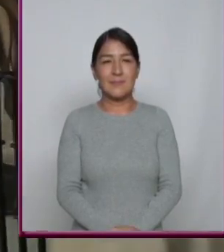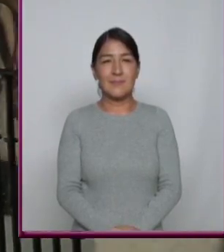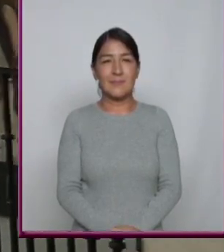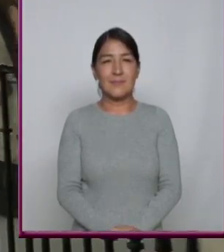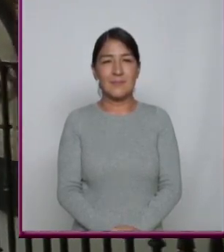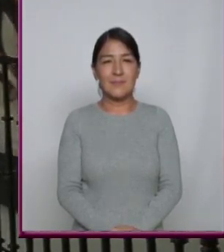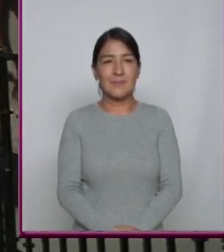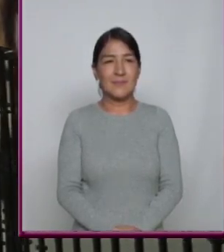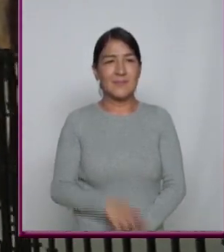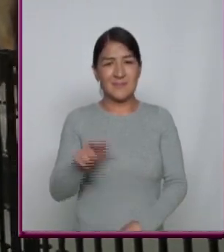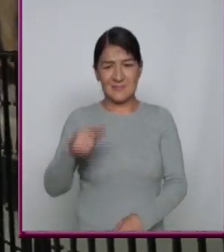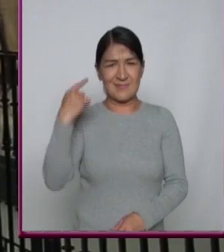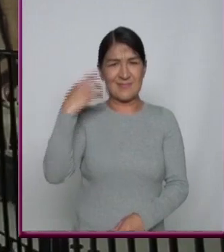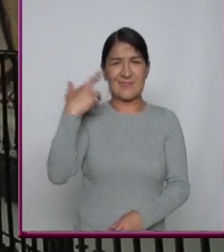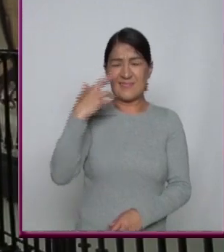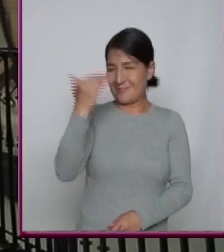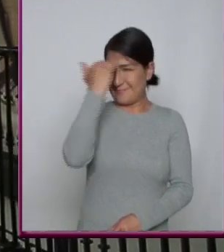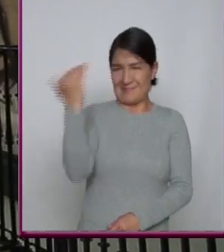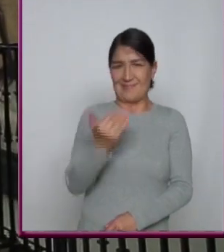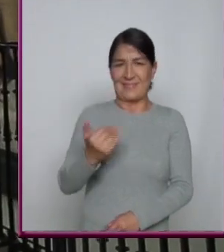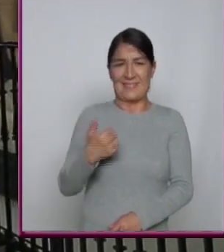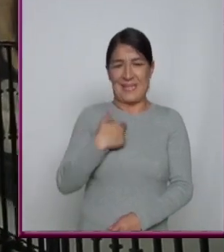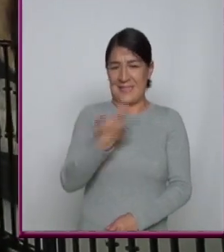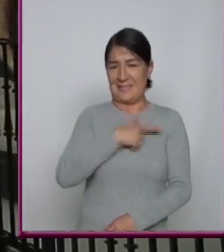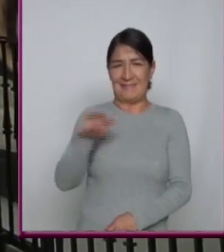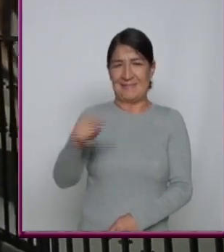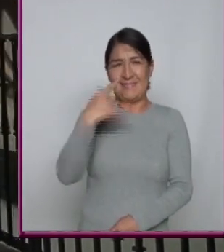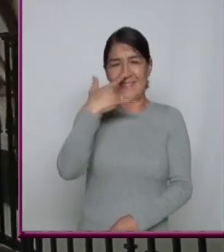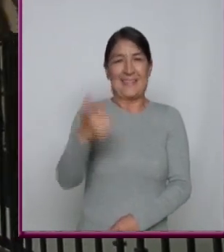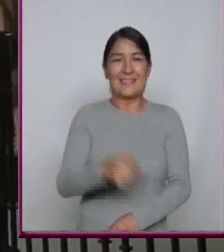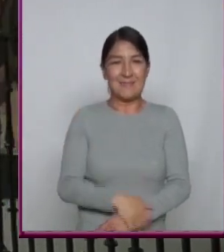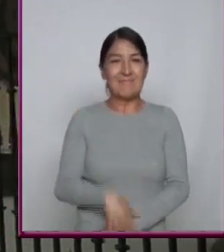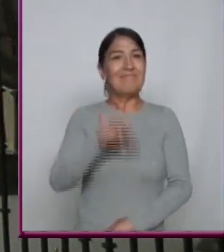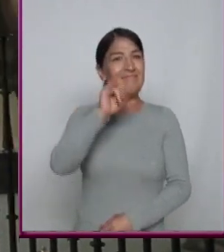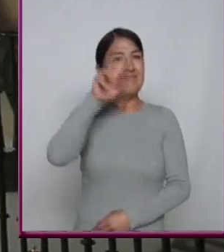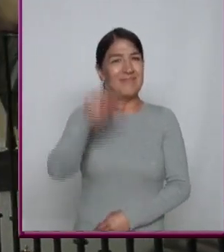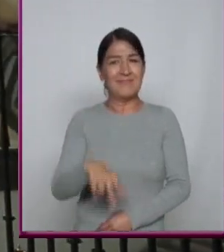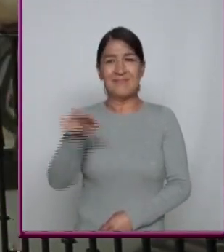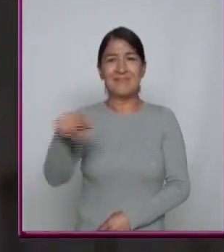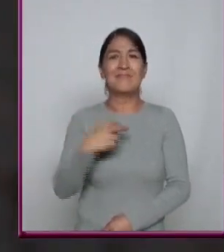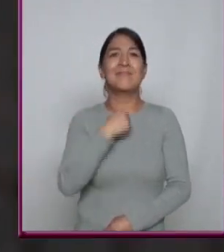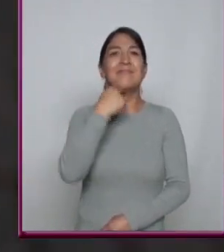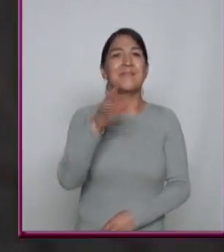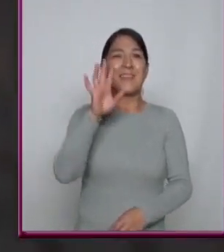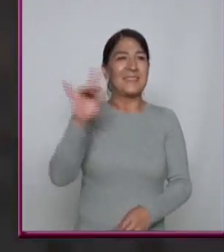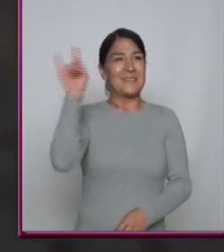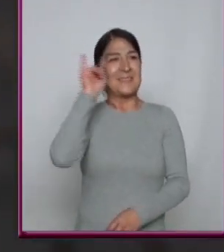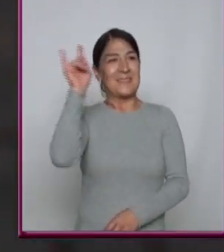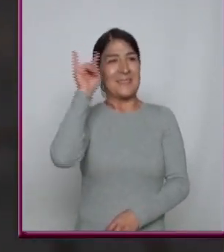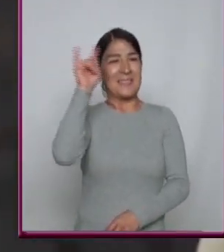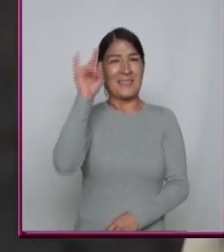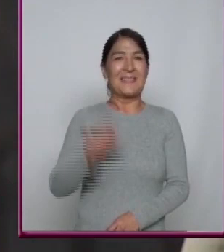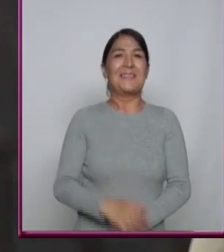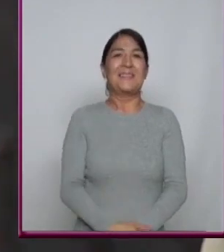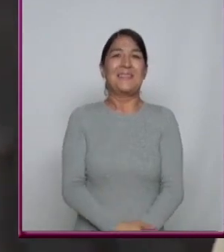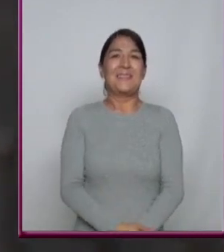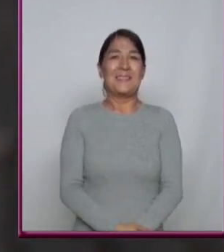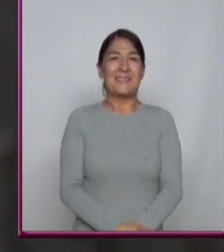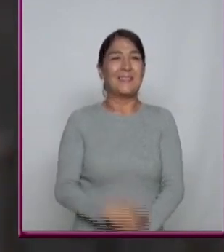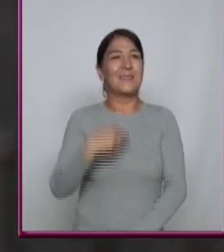Esto es más técnico Que cualquier roda Que yo escucho Sí La canción Parece la voz De Annabelle La muñeca diabólica